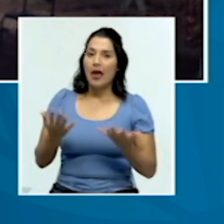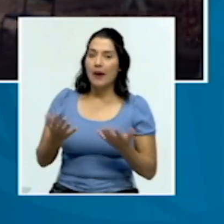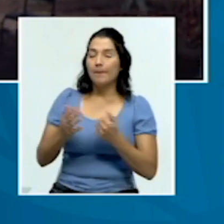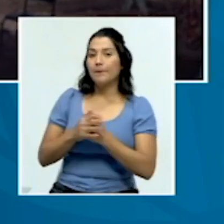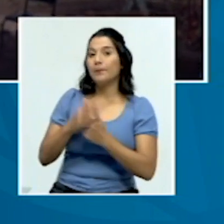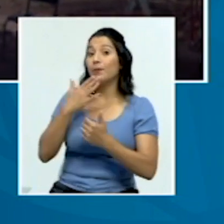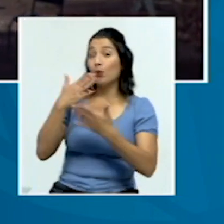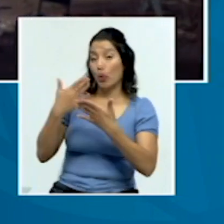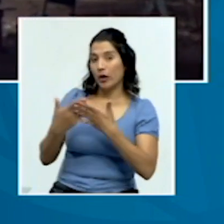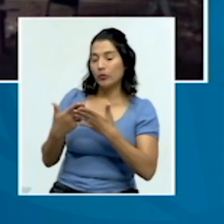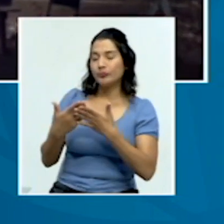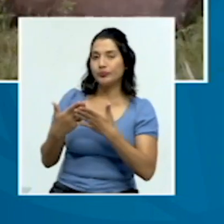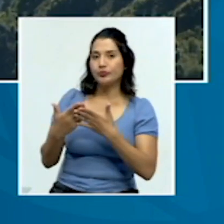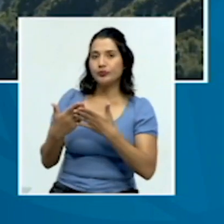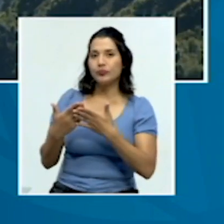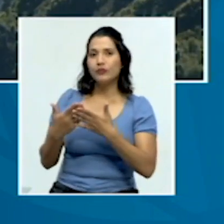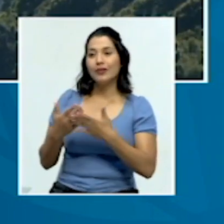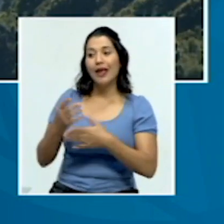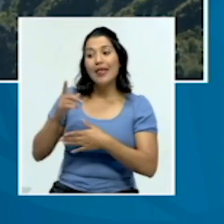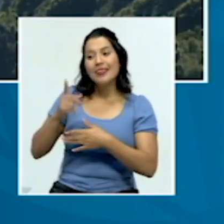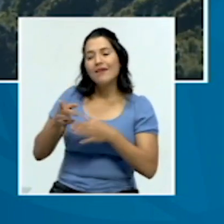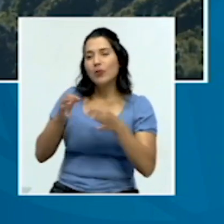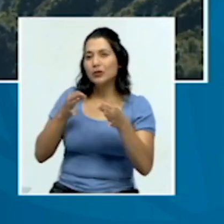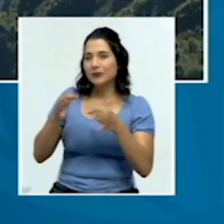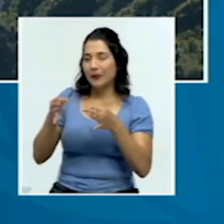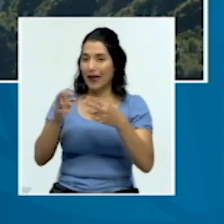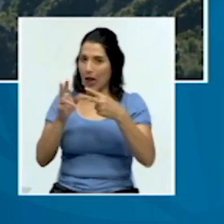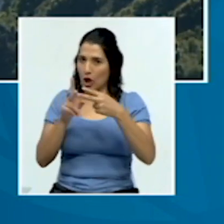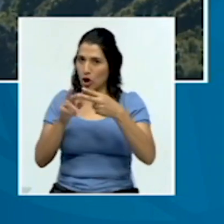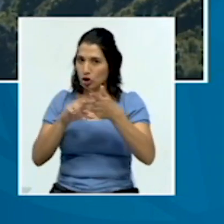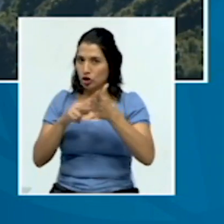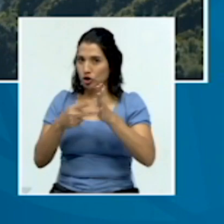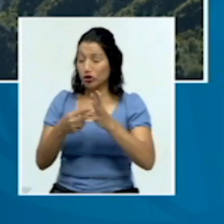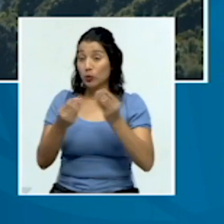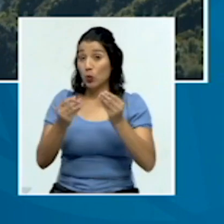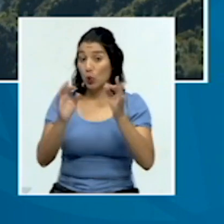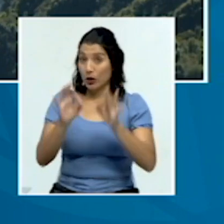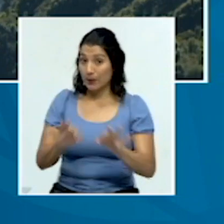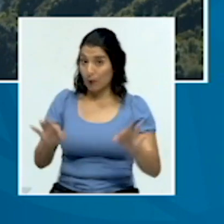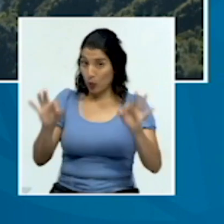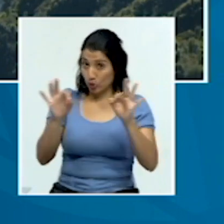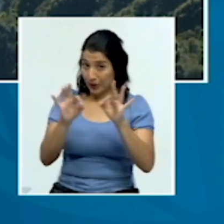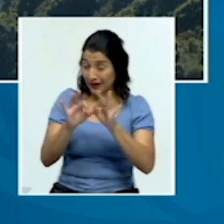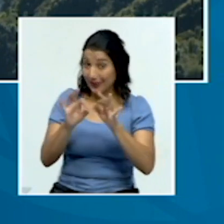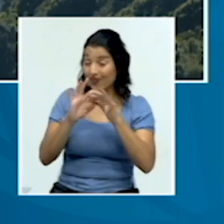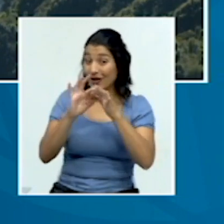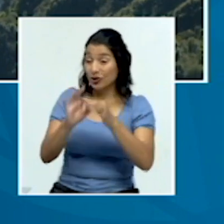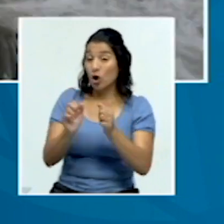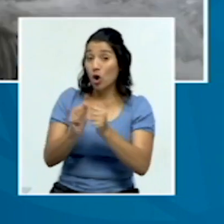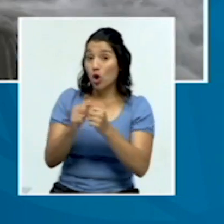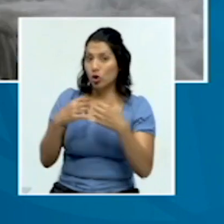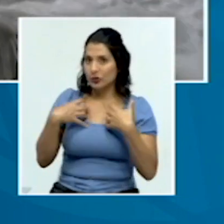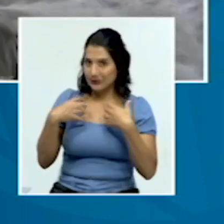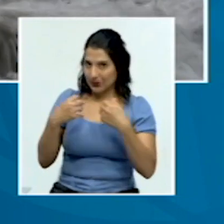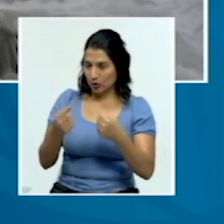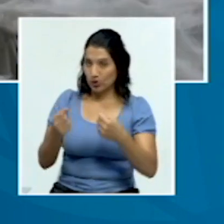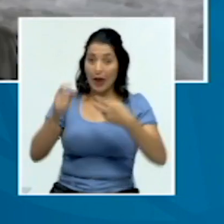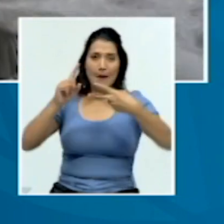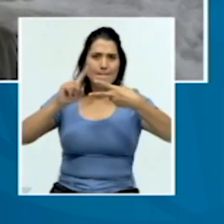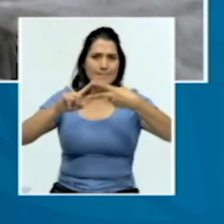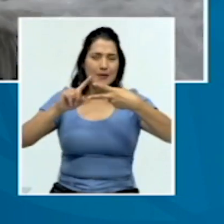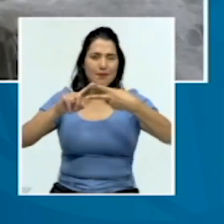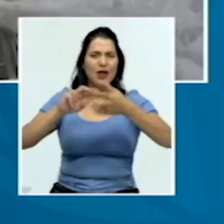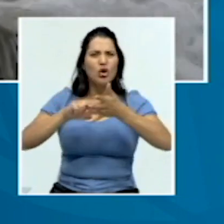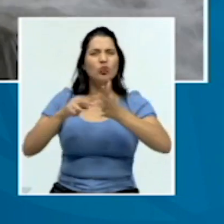Bueno, aquí hay que retomar dos conceptos que son muy importantes en el tema de la salud. El primero de ellos